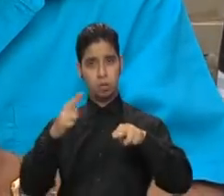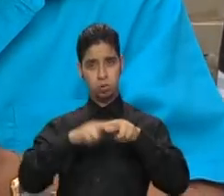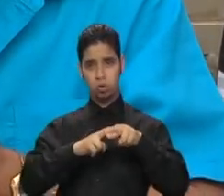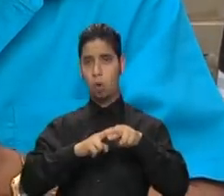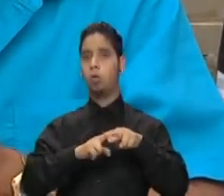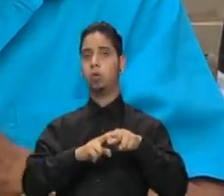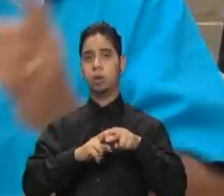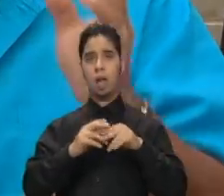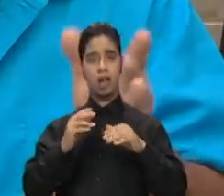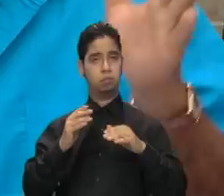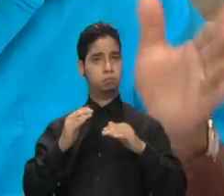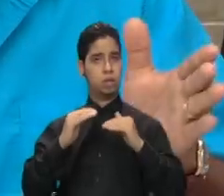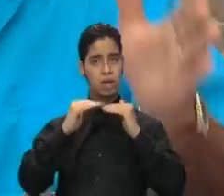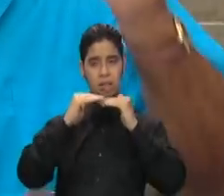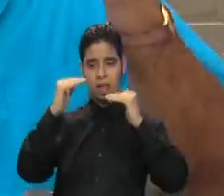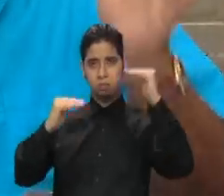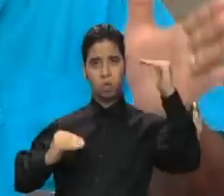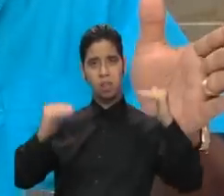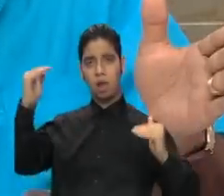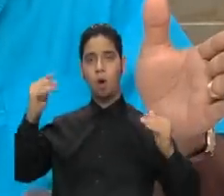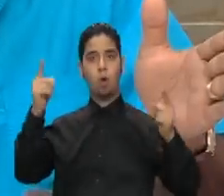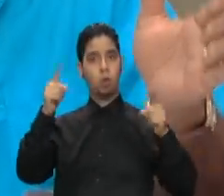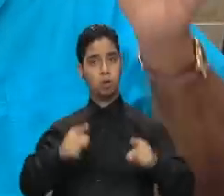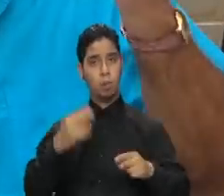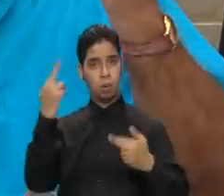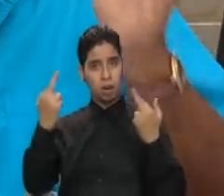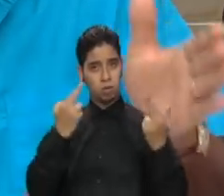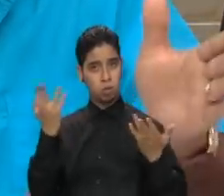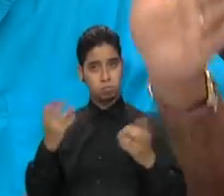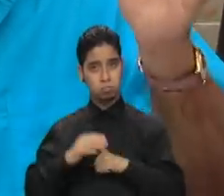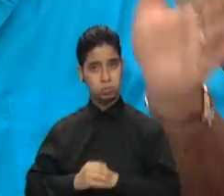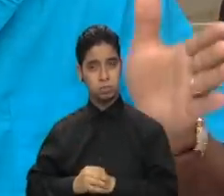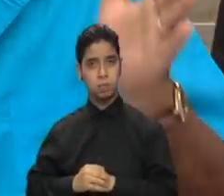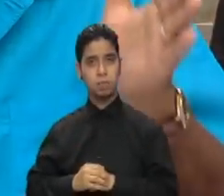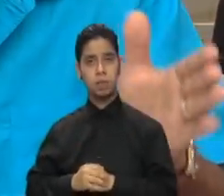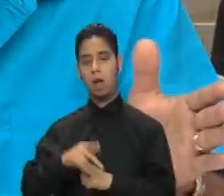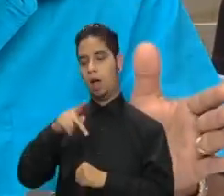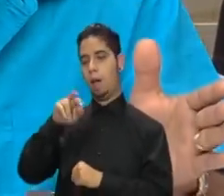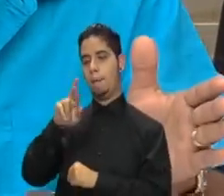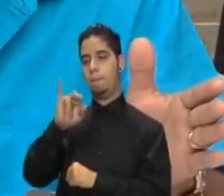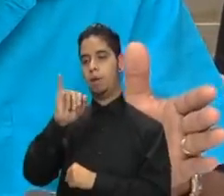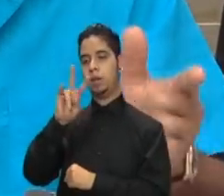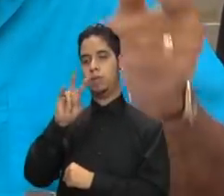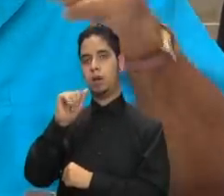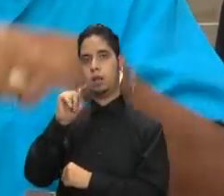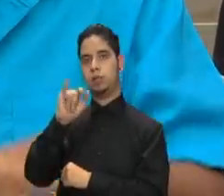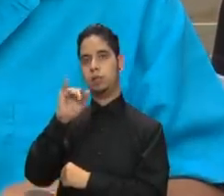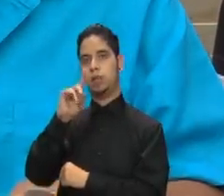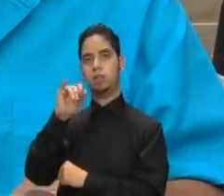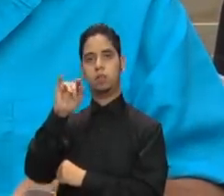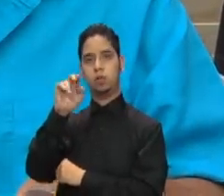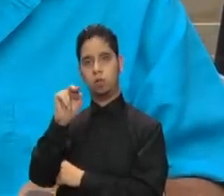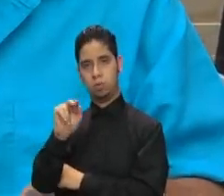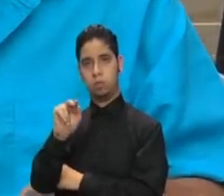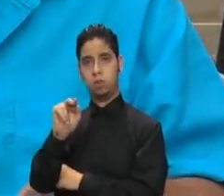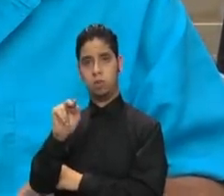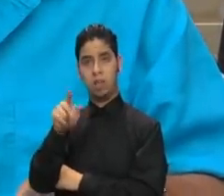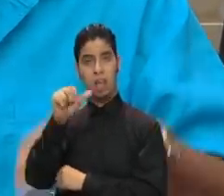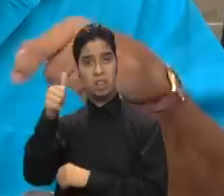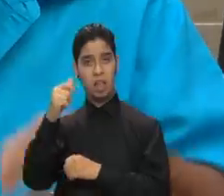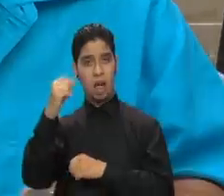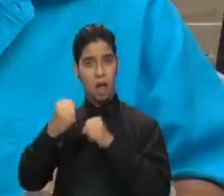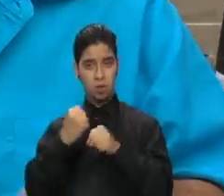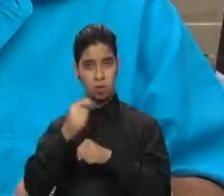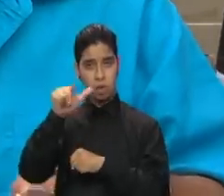desigualdad entre la gente producto de las privatizaciones y de las reducciones que se hicieron en los servicios públicos Una década después de eso